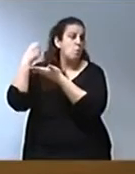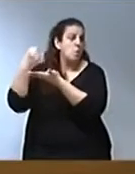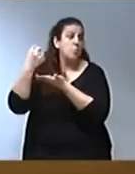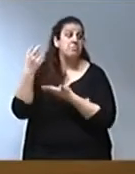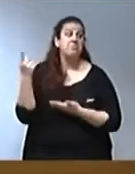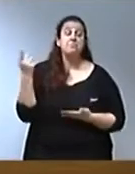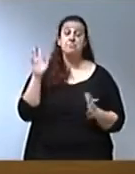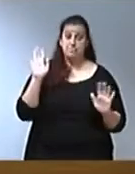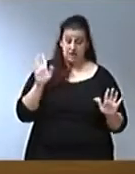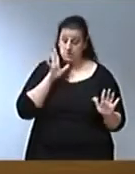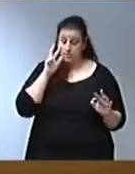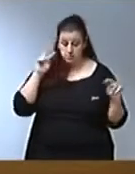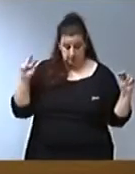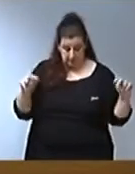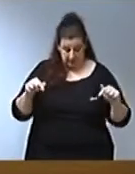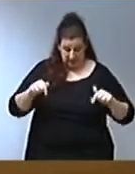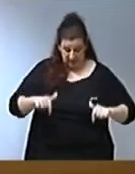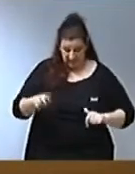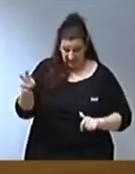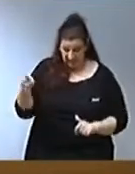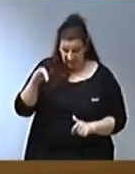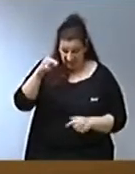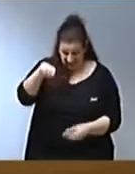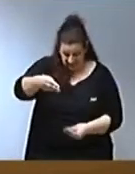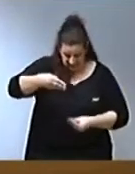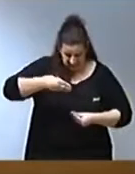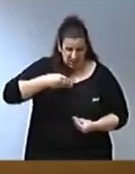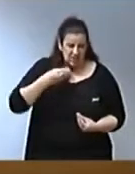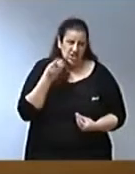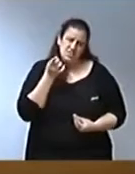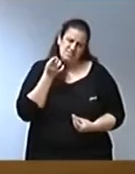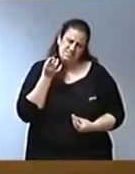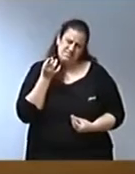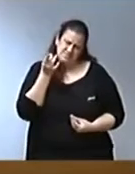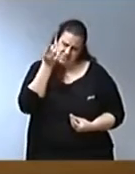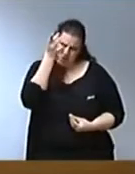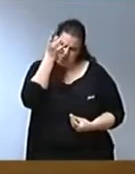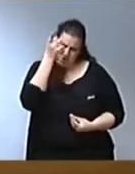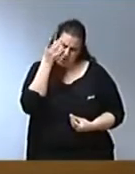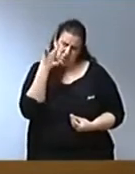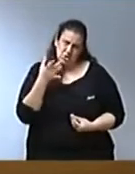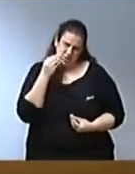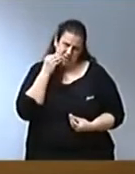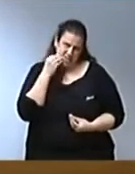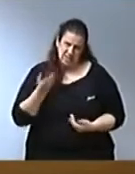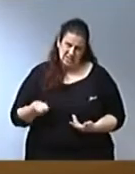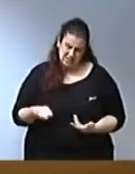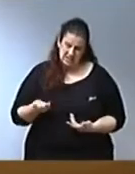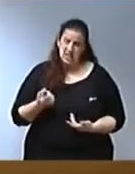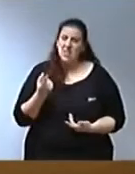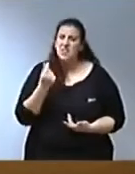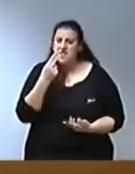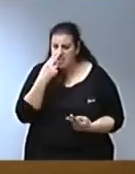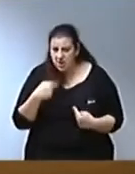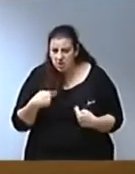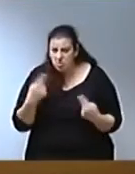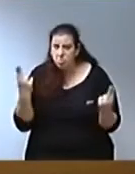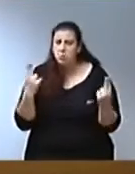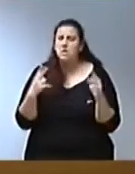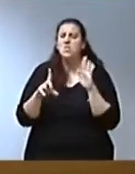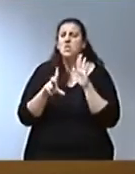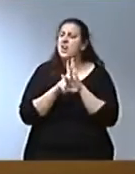tragedia, en medio de tanto dolor con sus chorradas. No era necesario gastar dinero público en hacer una nueva ley,